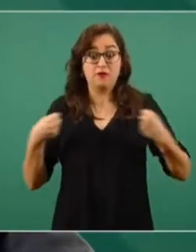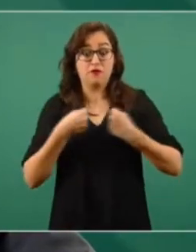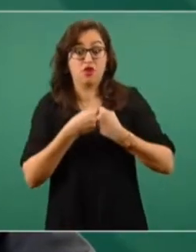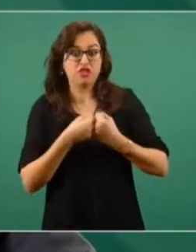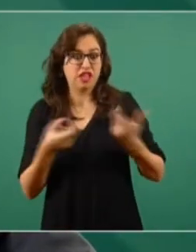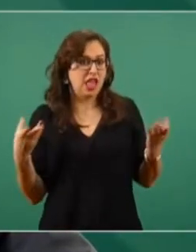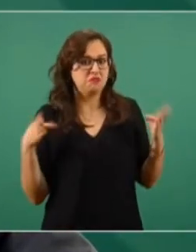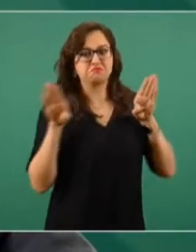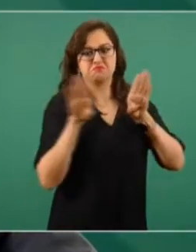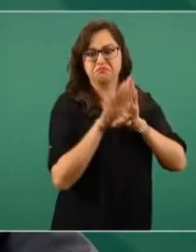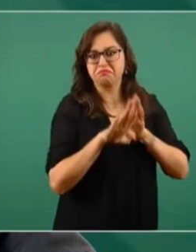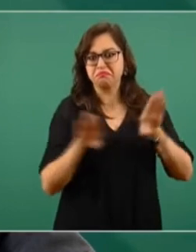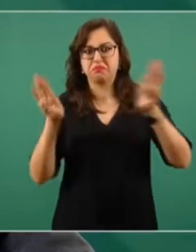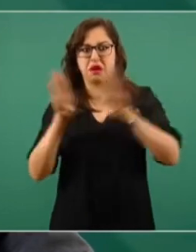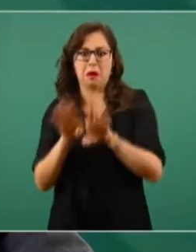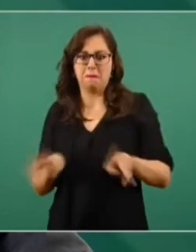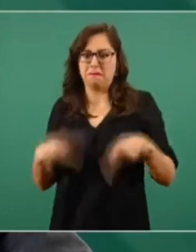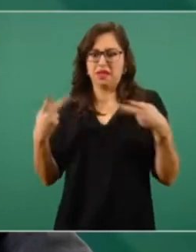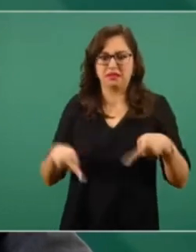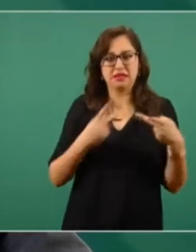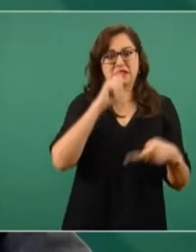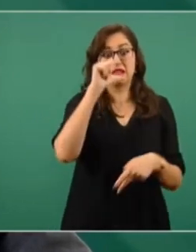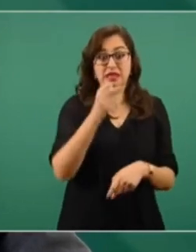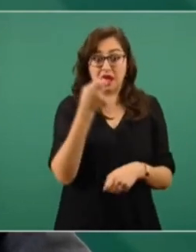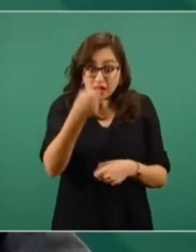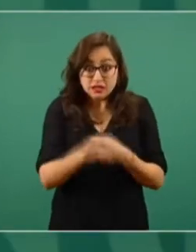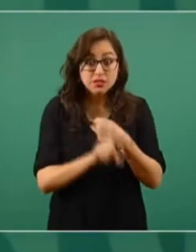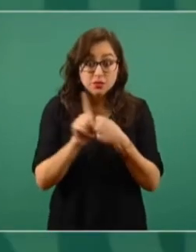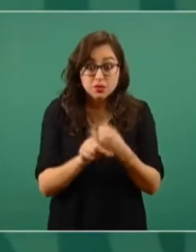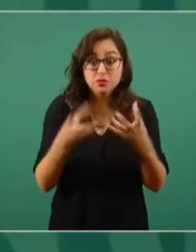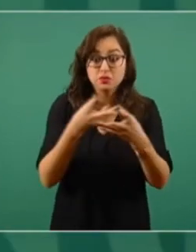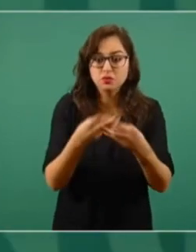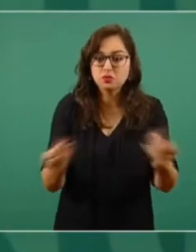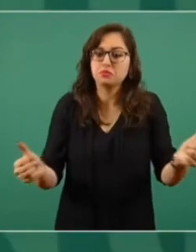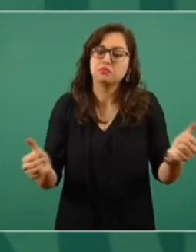que eso sea la solución a los problemas.